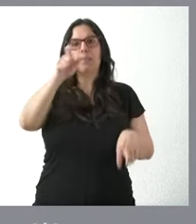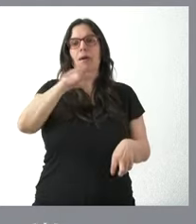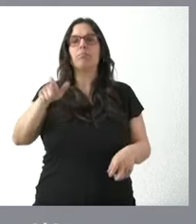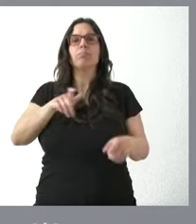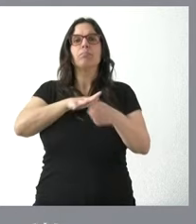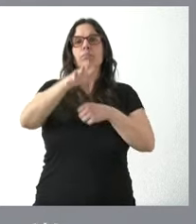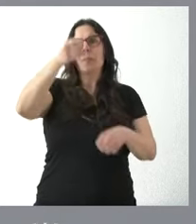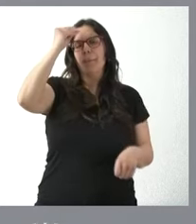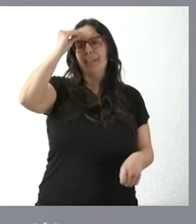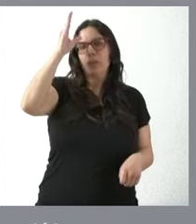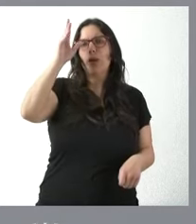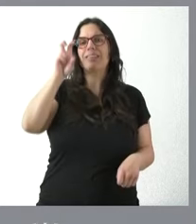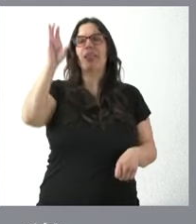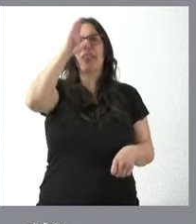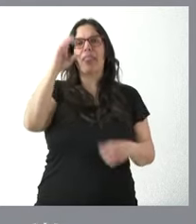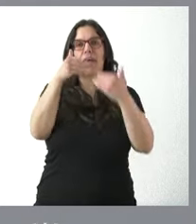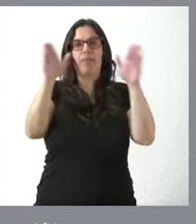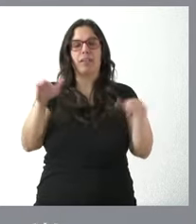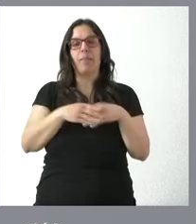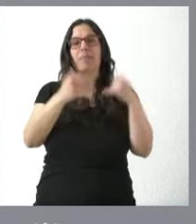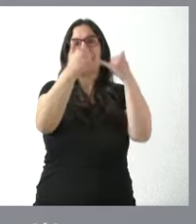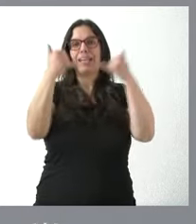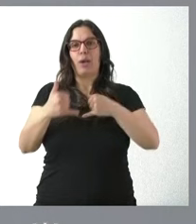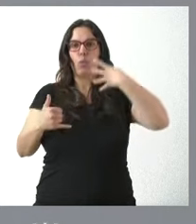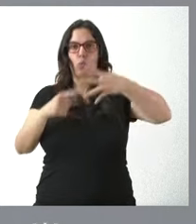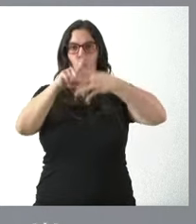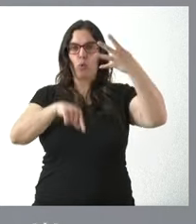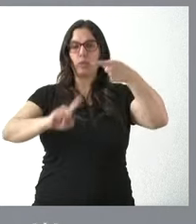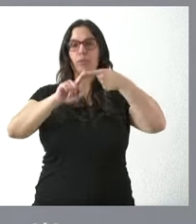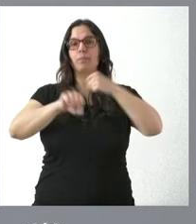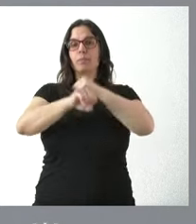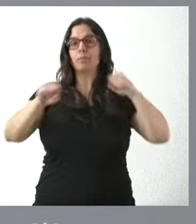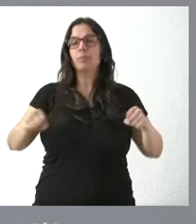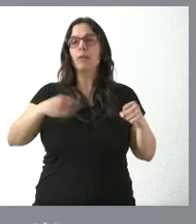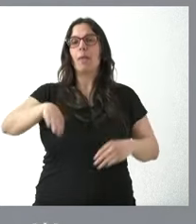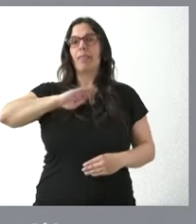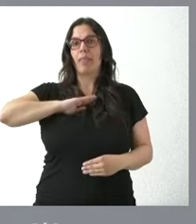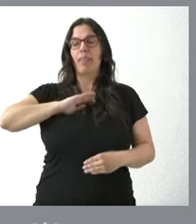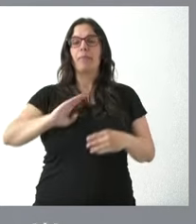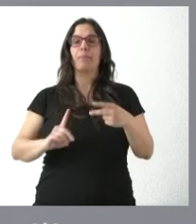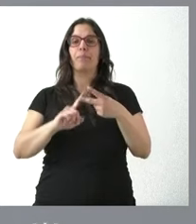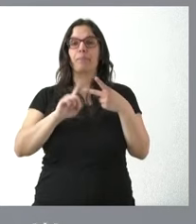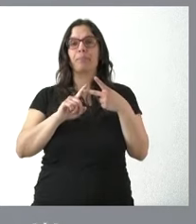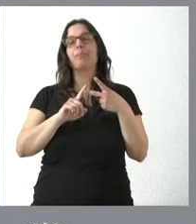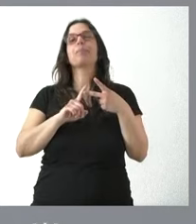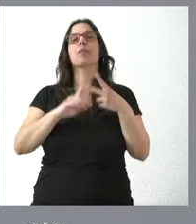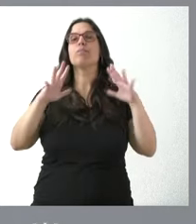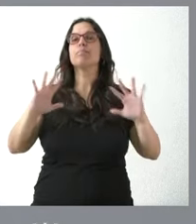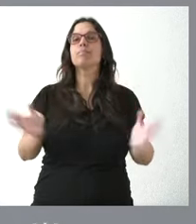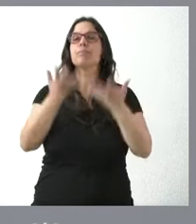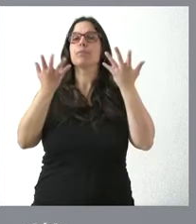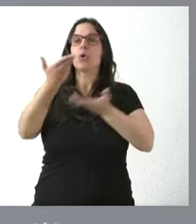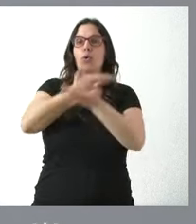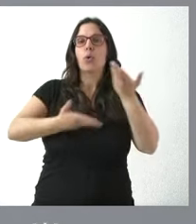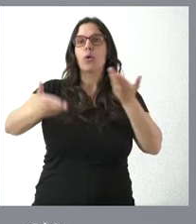ciencia abierta. Hay cuatro grandes ejes. El primero de ellos es el fortalecimiento de las capacidades. El segundo, el fomento de la